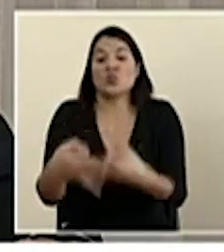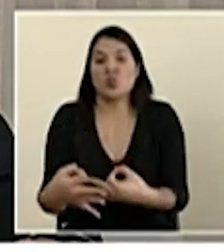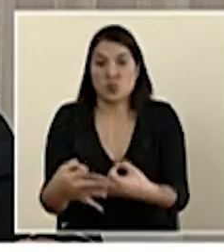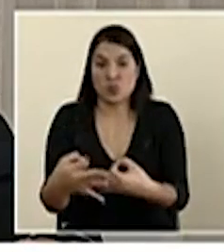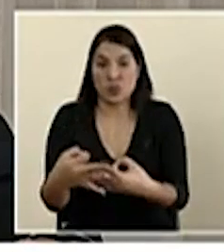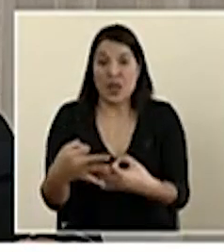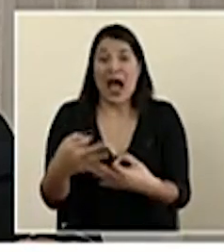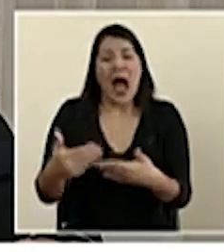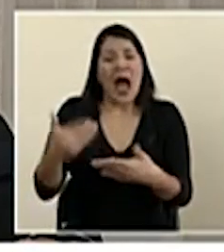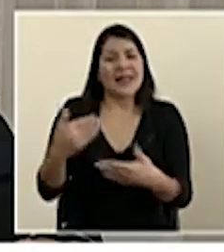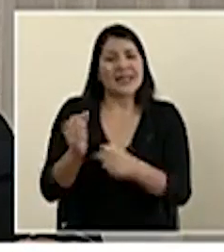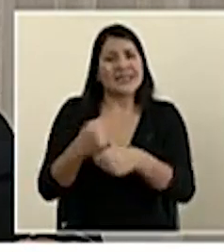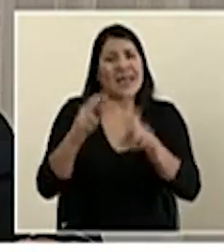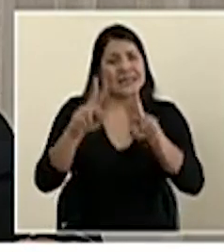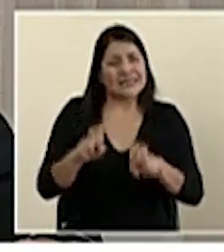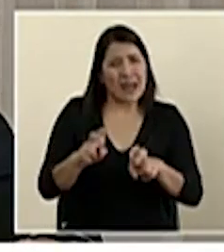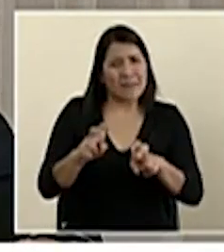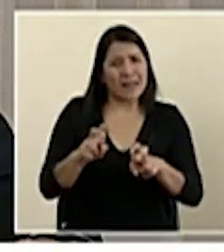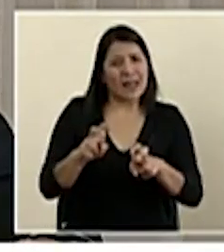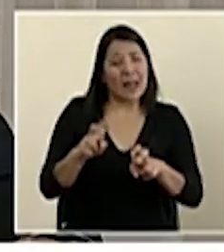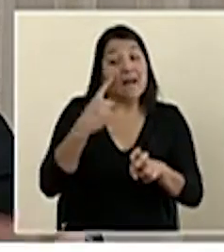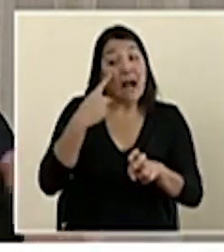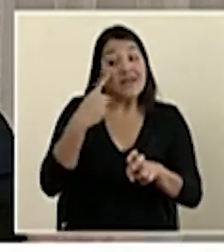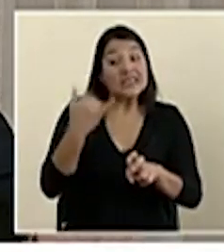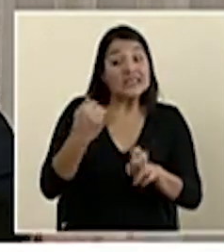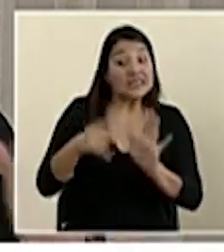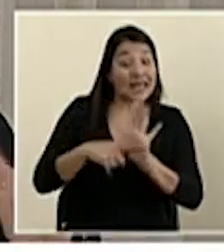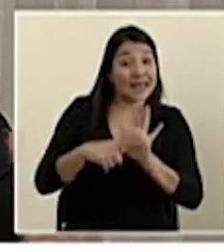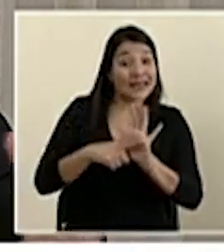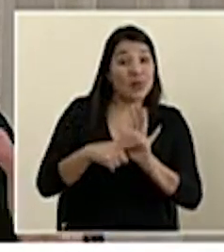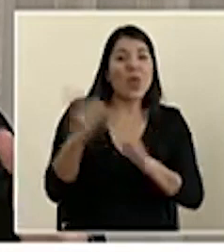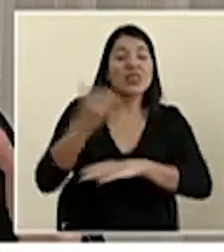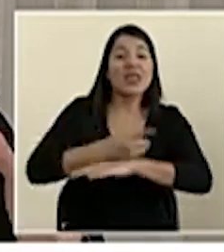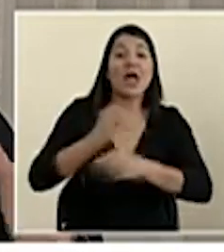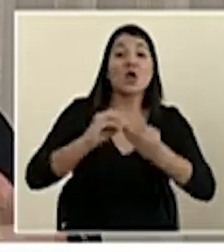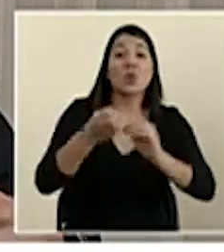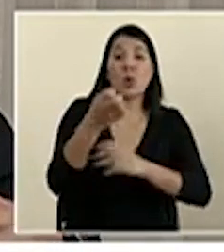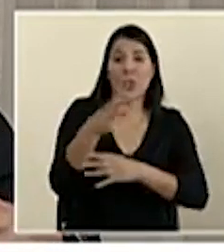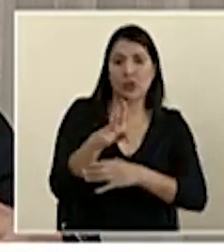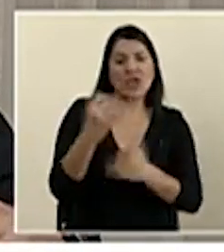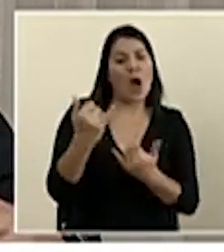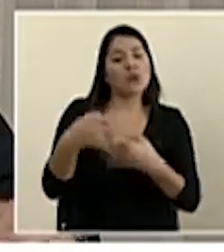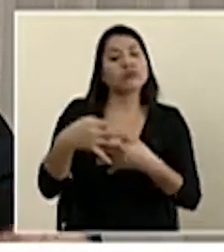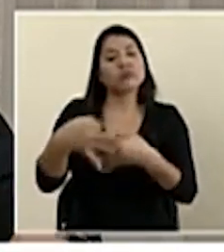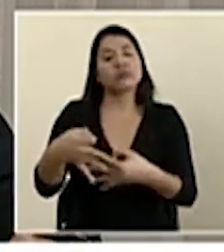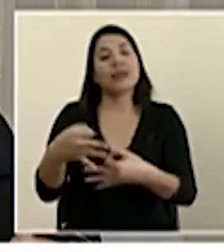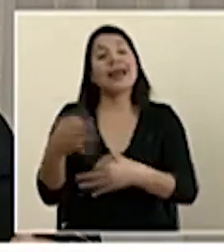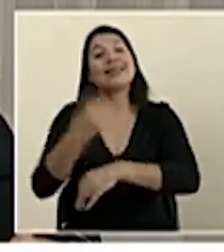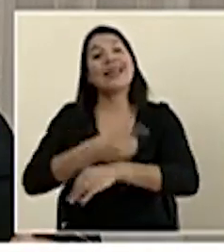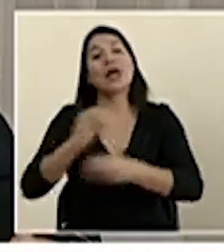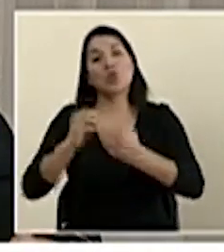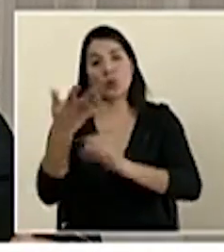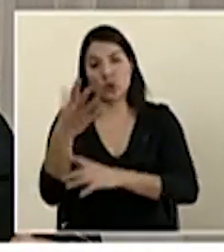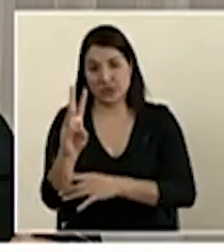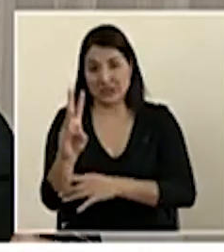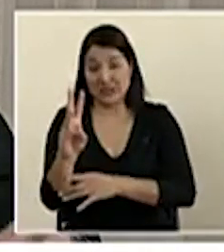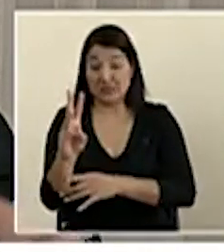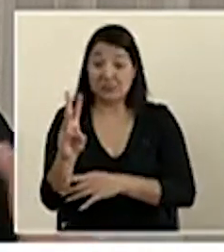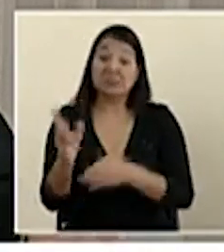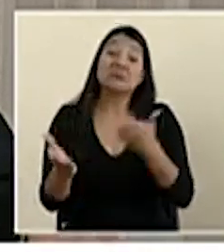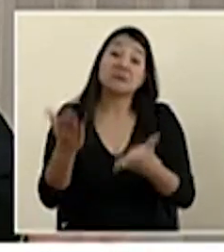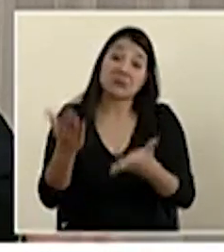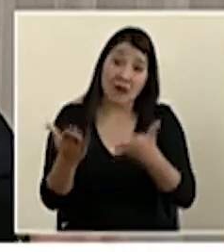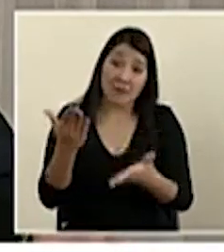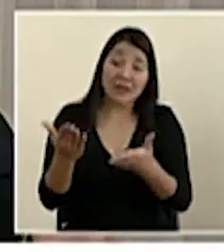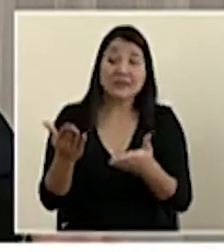nuevo alineamiento que se estaría aplicando ya esta semana y que muchos de las personas todavía al día 21 puede ser que...